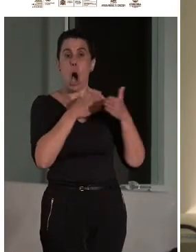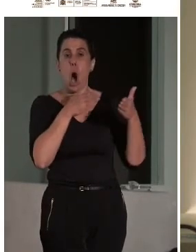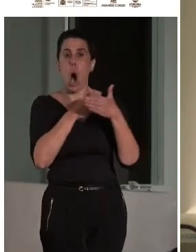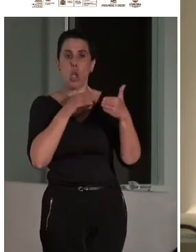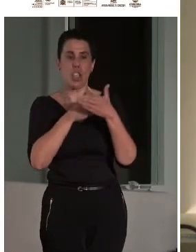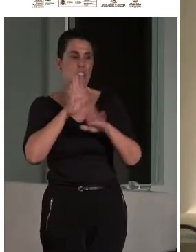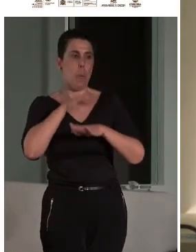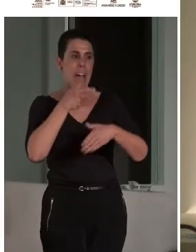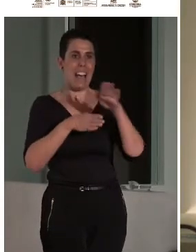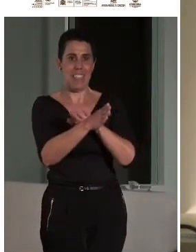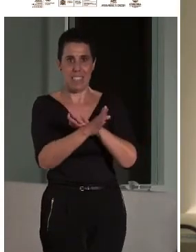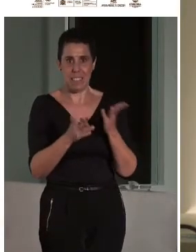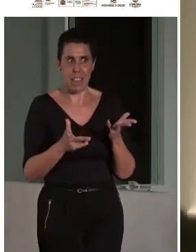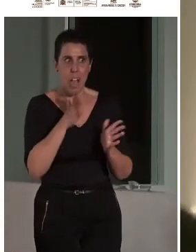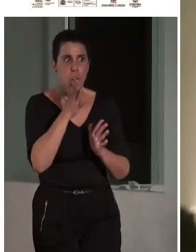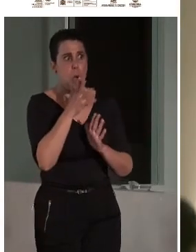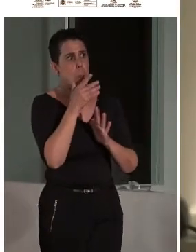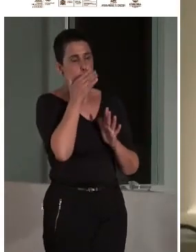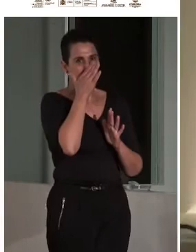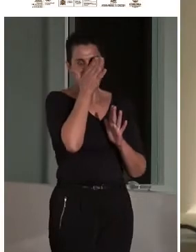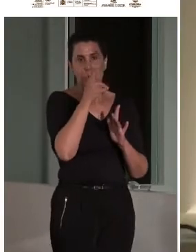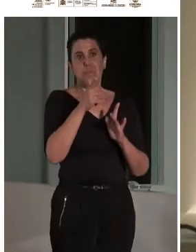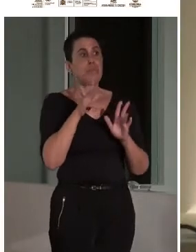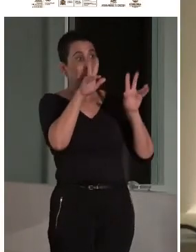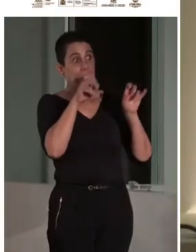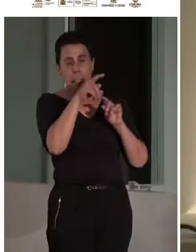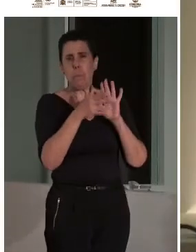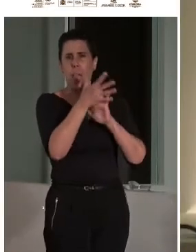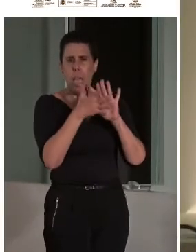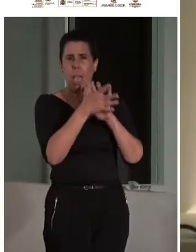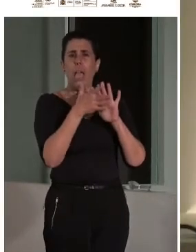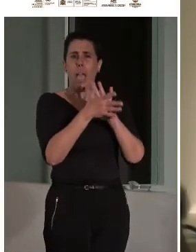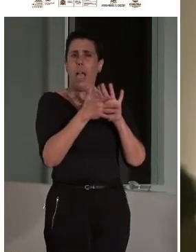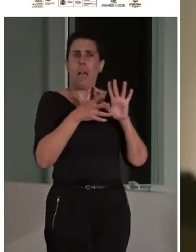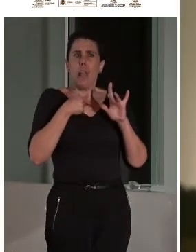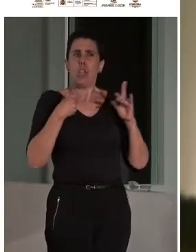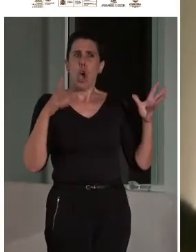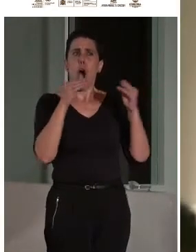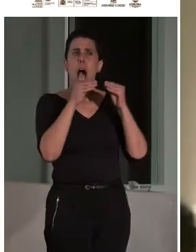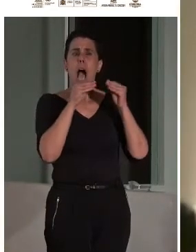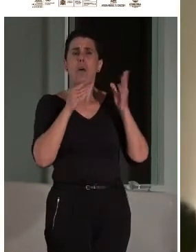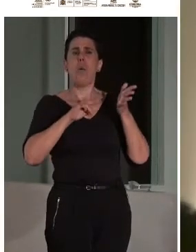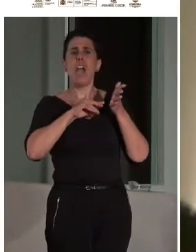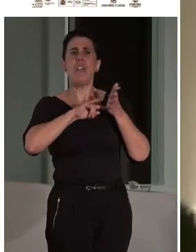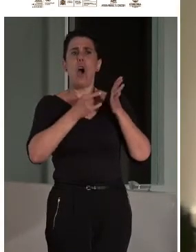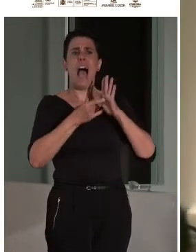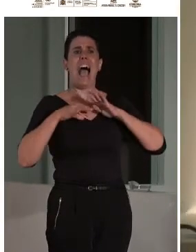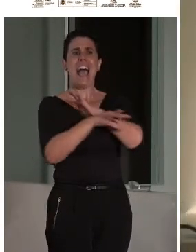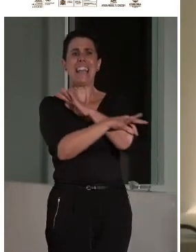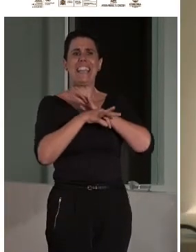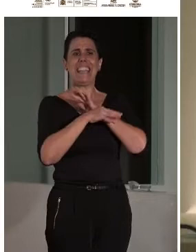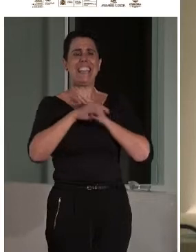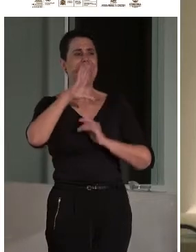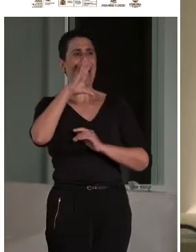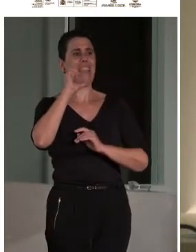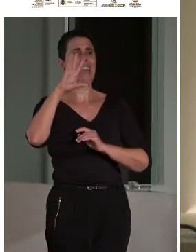hablando precisamente de ese tema, estoy de acuerdo con la arquitecta del CEOPAC que decía